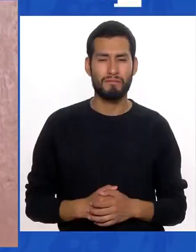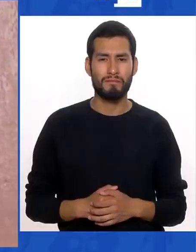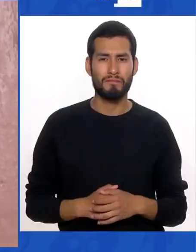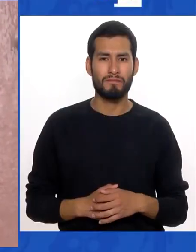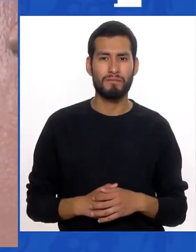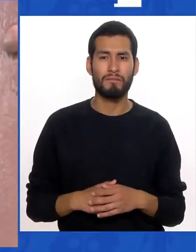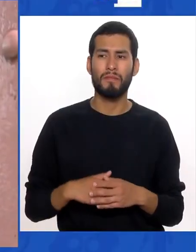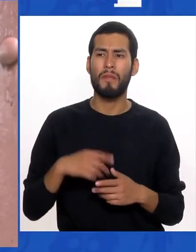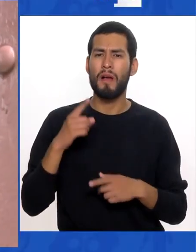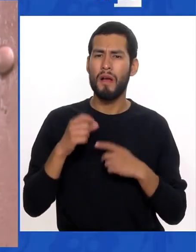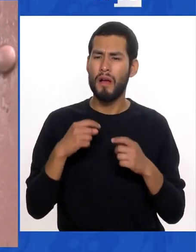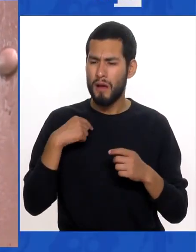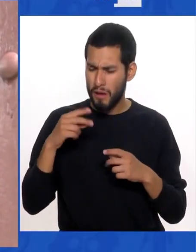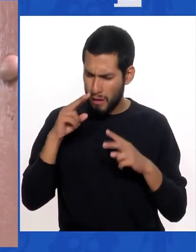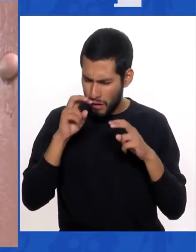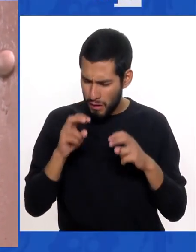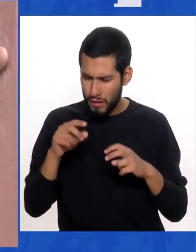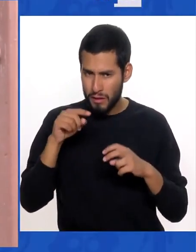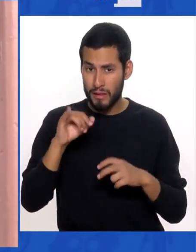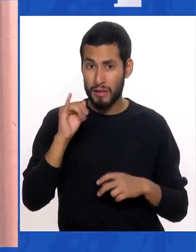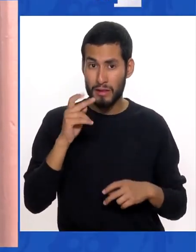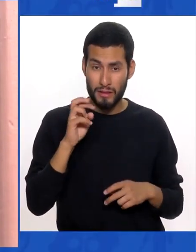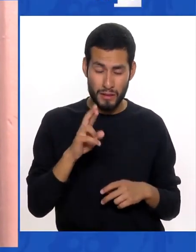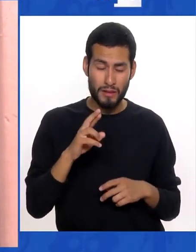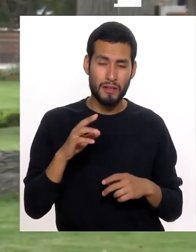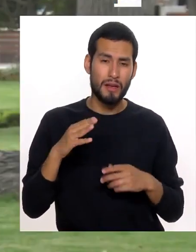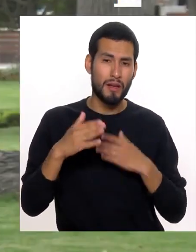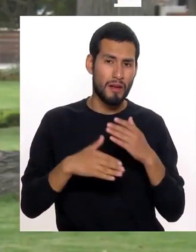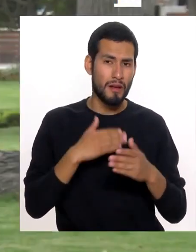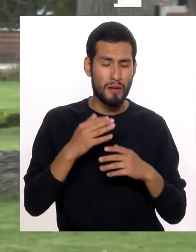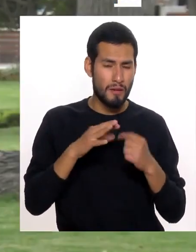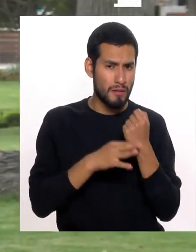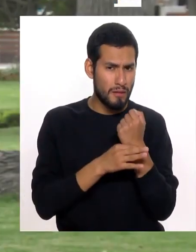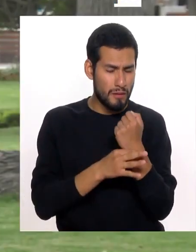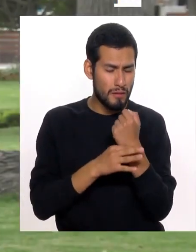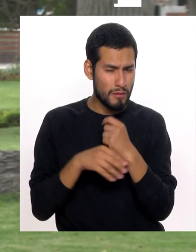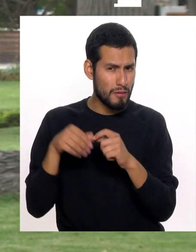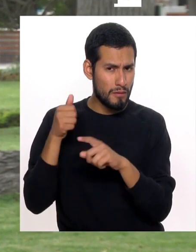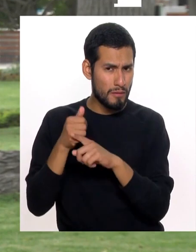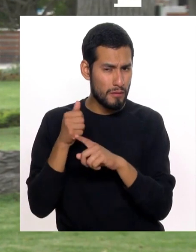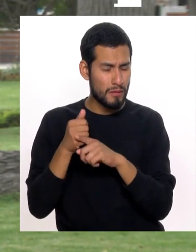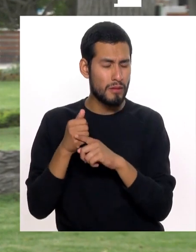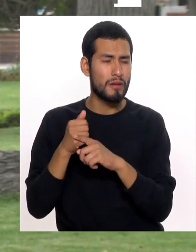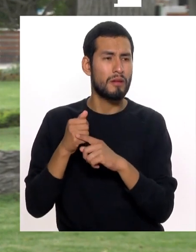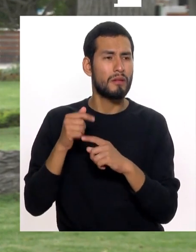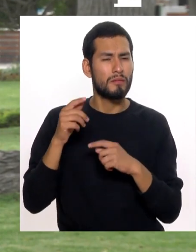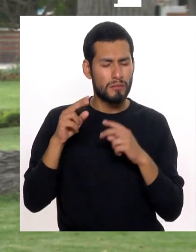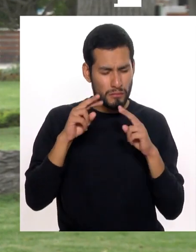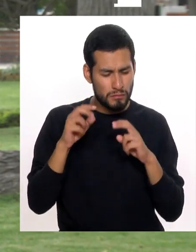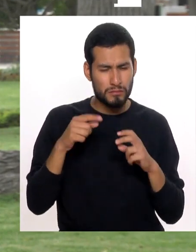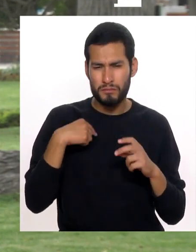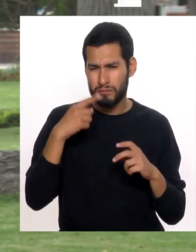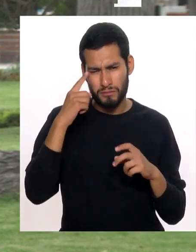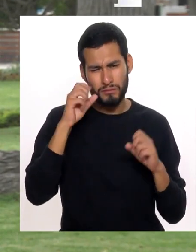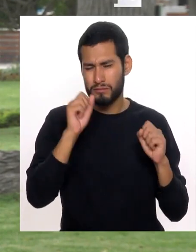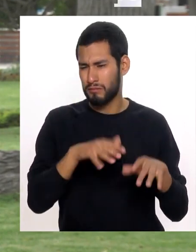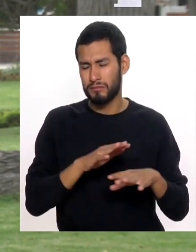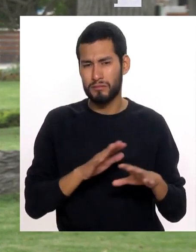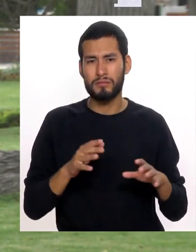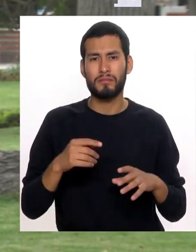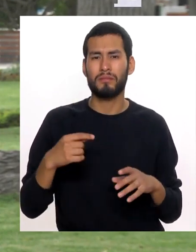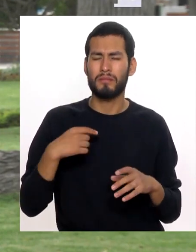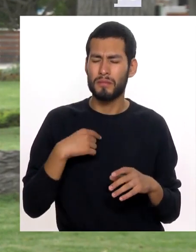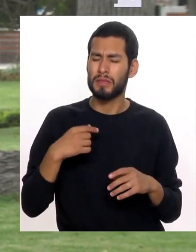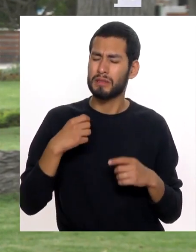Al año y medio Recién nos pudieron Dar un diagnóstico De Iker Hasta Los médicos mismos Hacen que tires La toalla